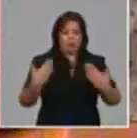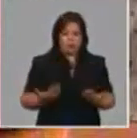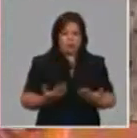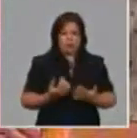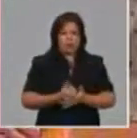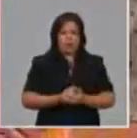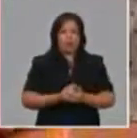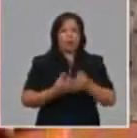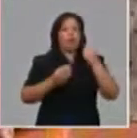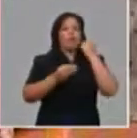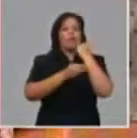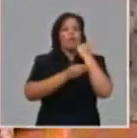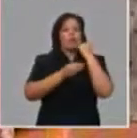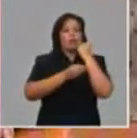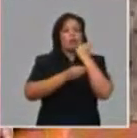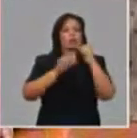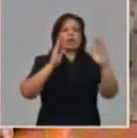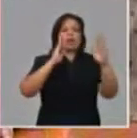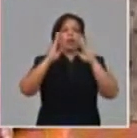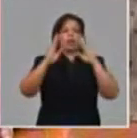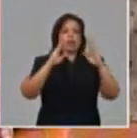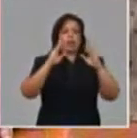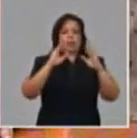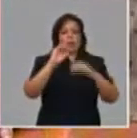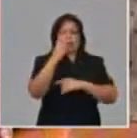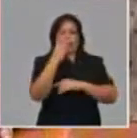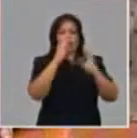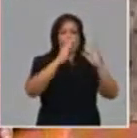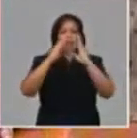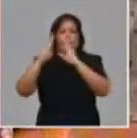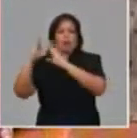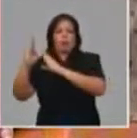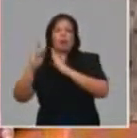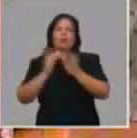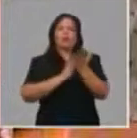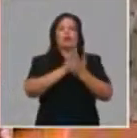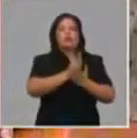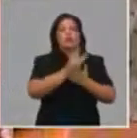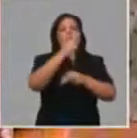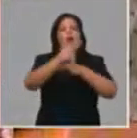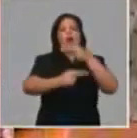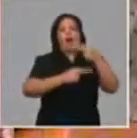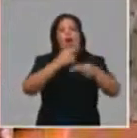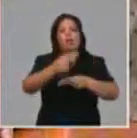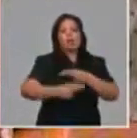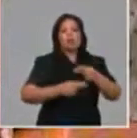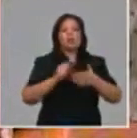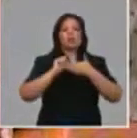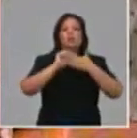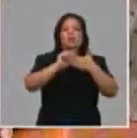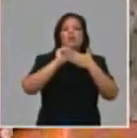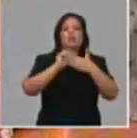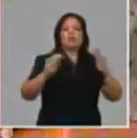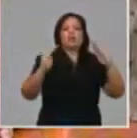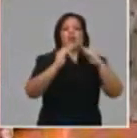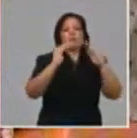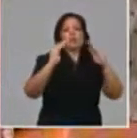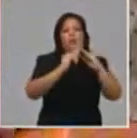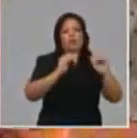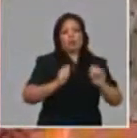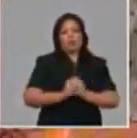una etapa de recuperación en las tres fases, los servicios a domicilio y los mensajeros para poder llegar a los hogares